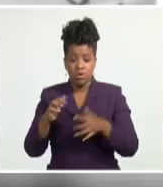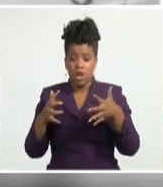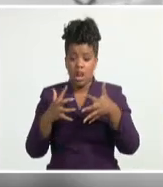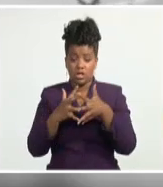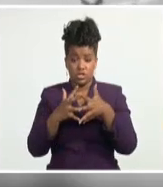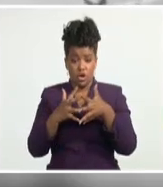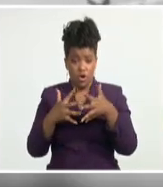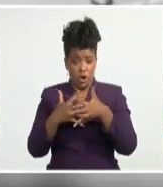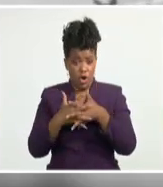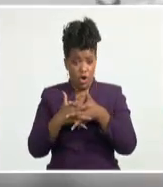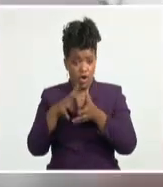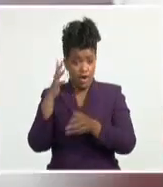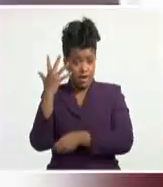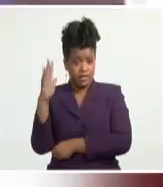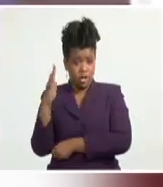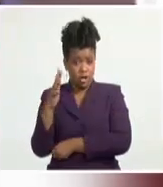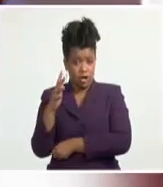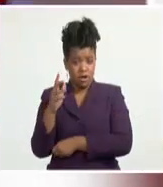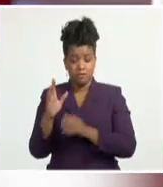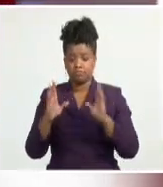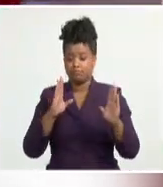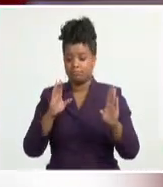ambas efectuadas entre el 13 y el 15 de abril.